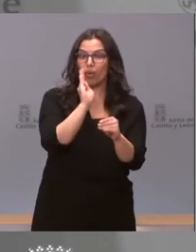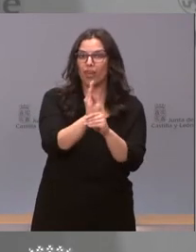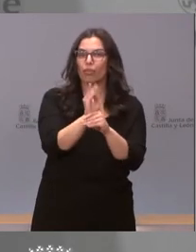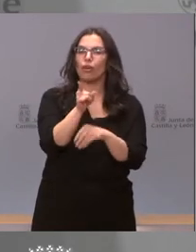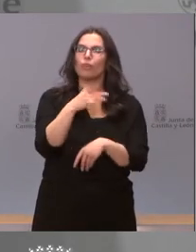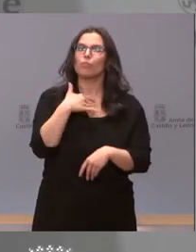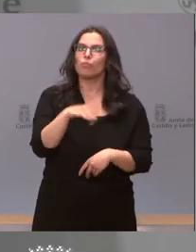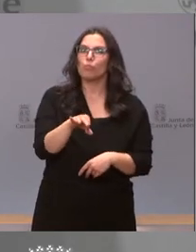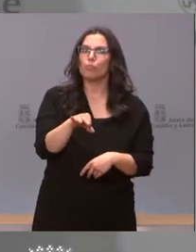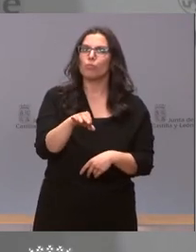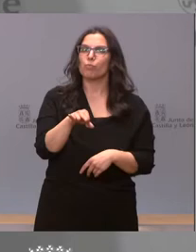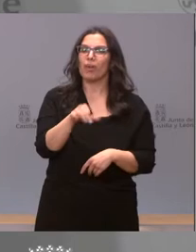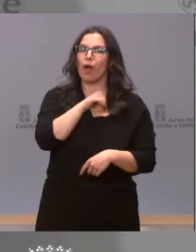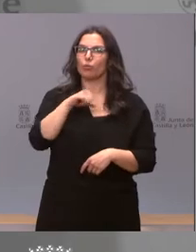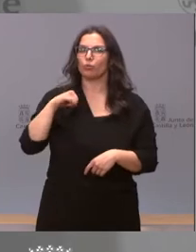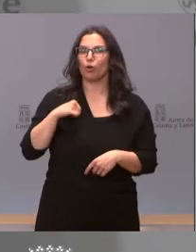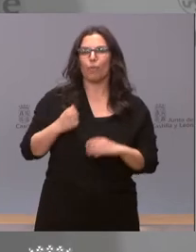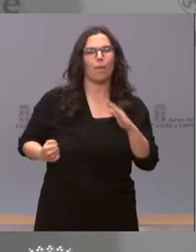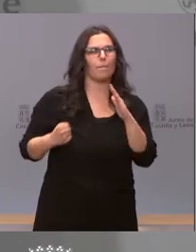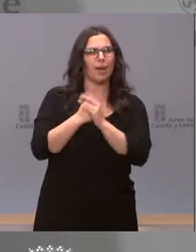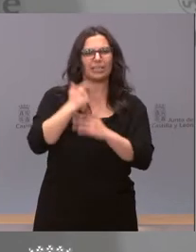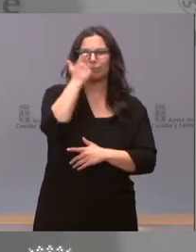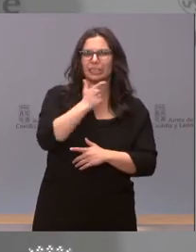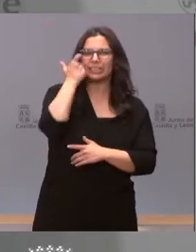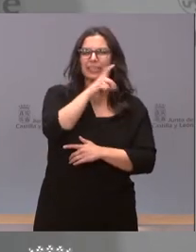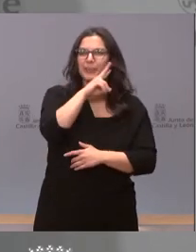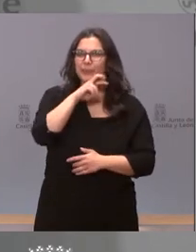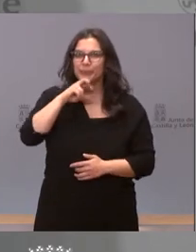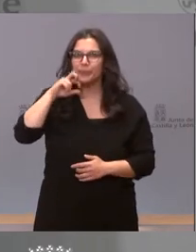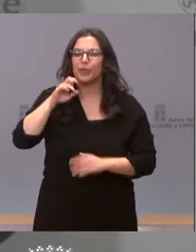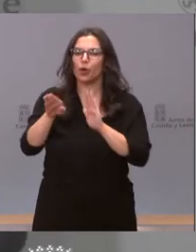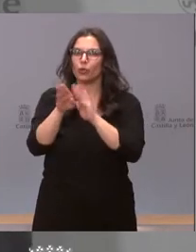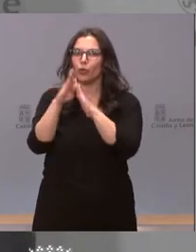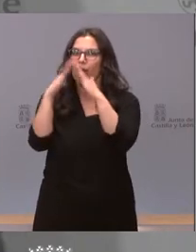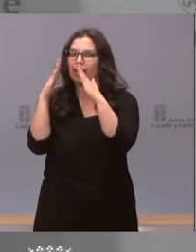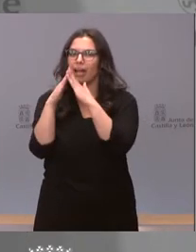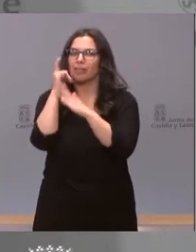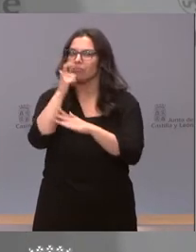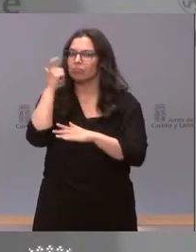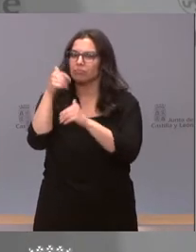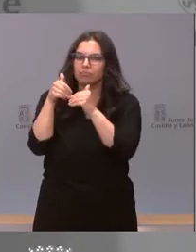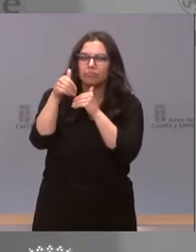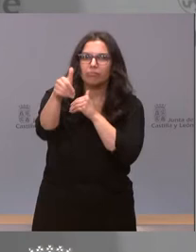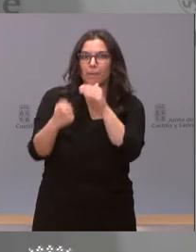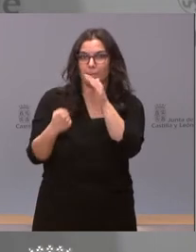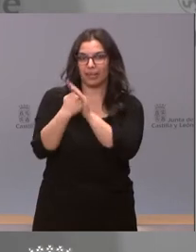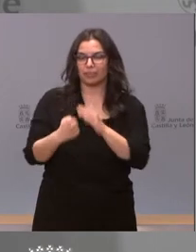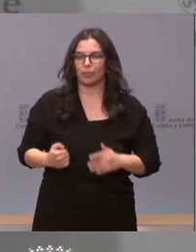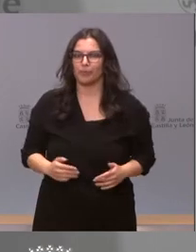posible su autonomía personal y puedan permanecer en su domicilio el mayor tiempo posible.